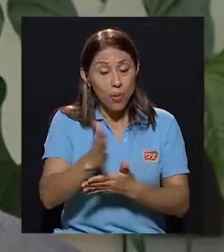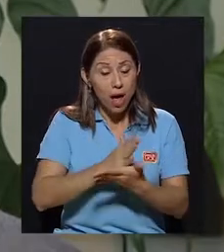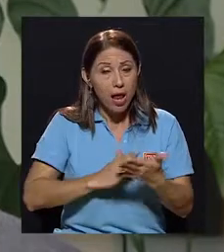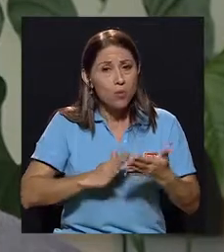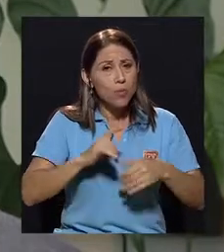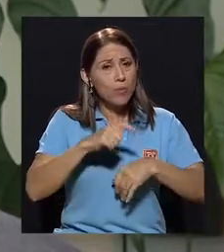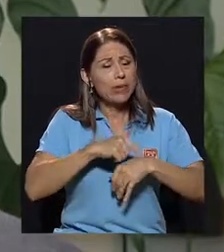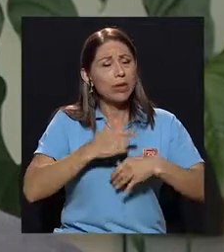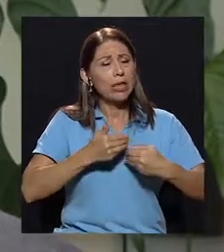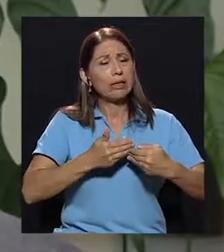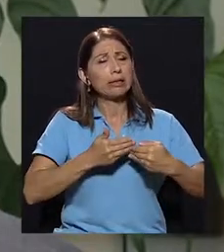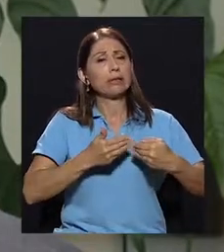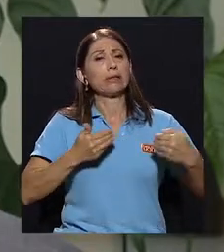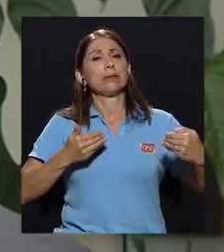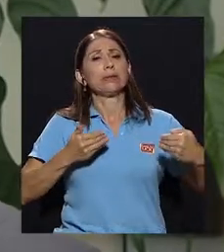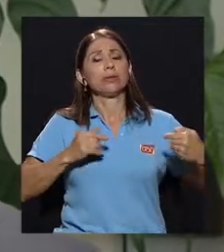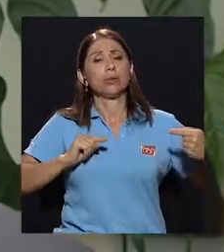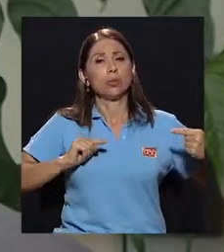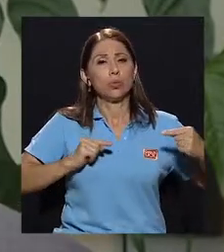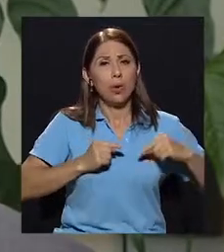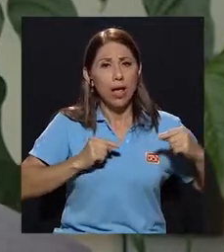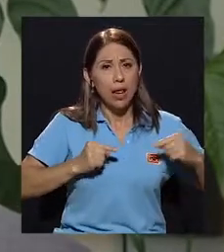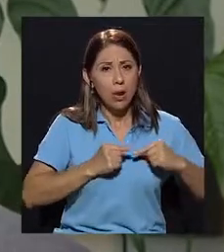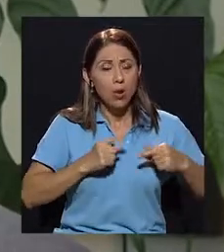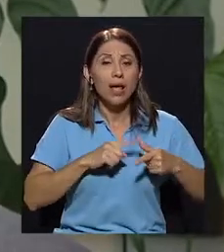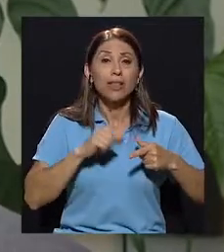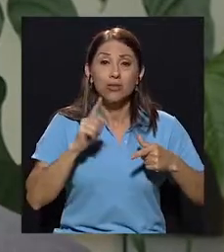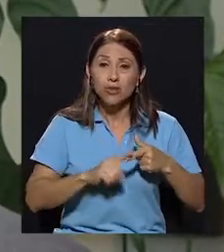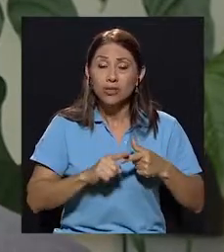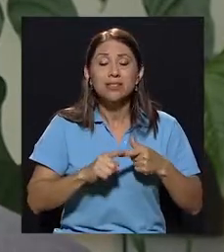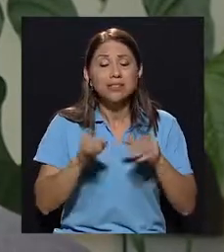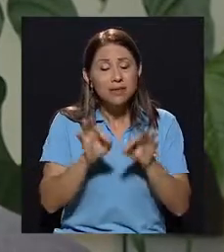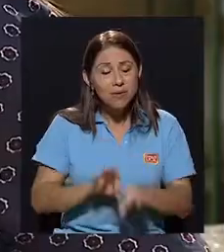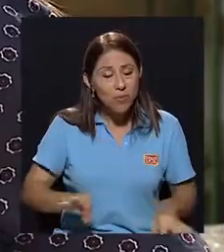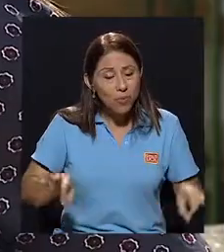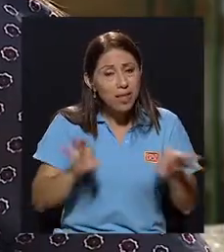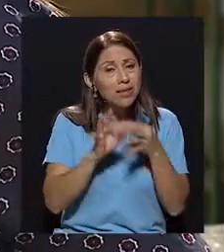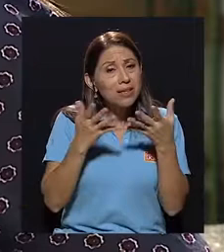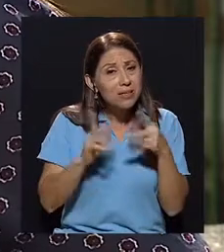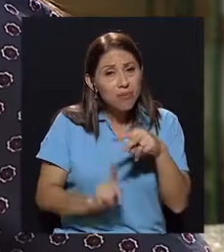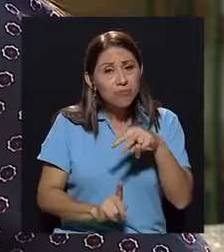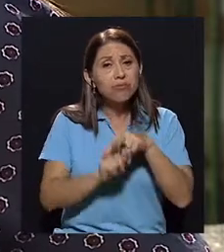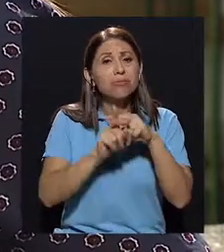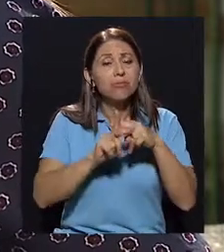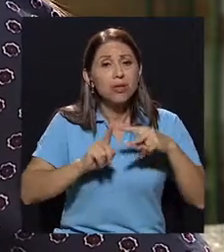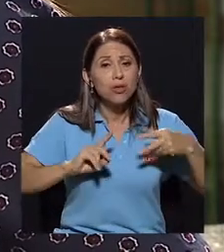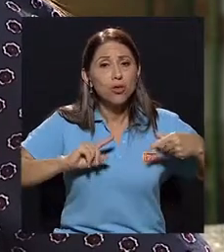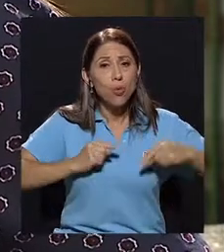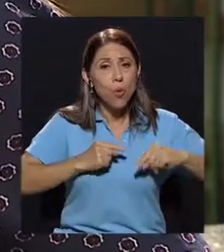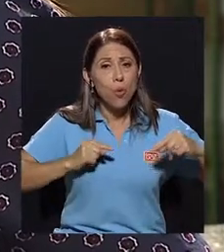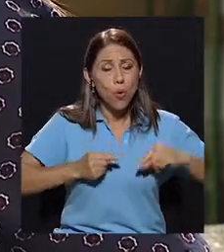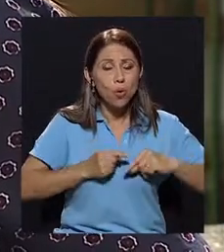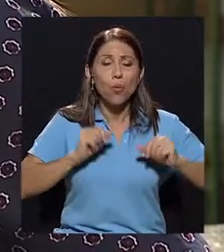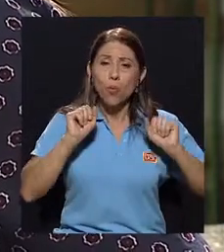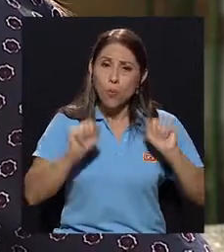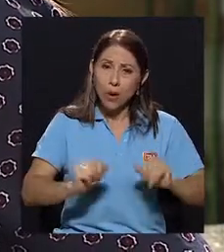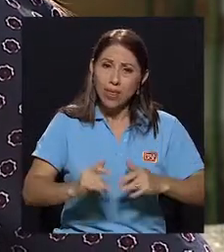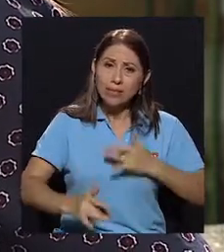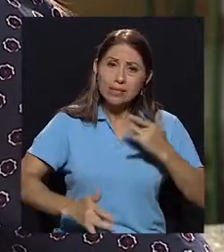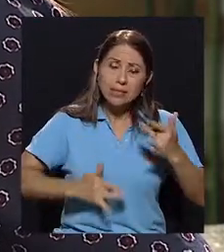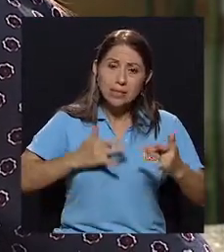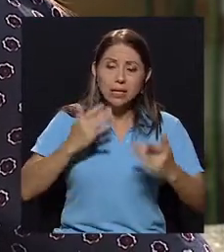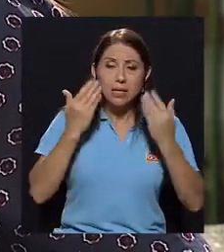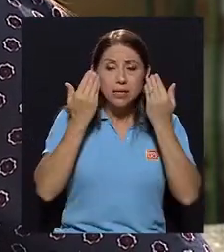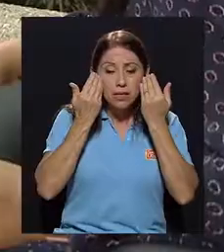duelos, hacer ese espacio donde aparece el dolor, donde la persona pueda vivenciar el dolor, donde pueda sentir